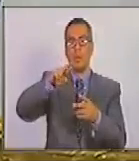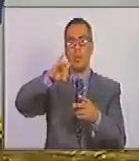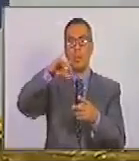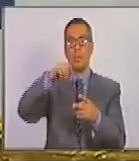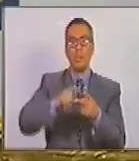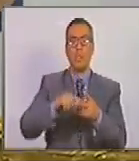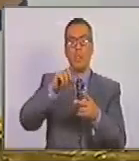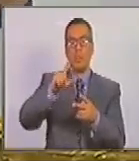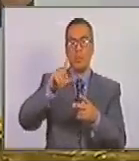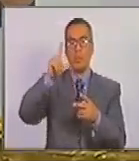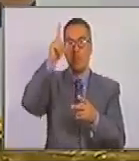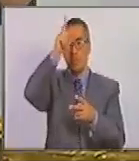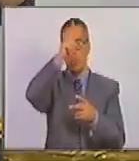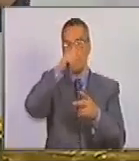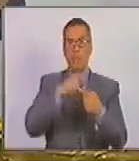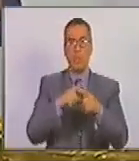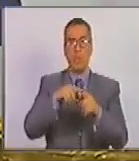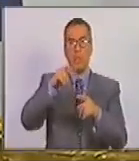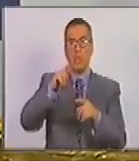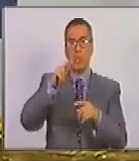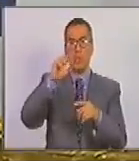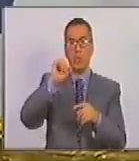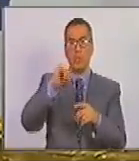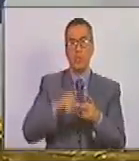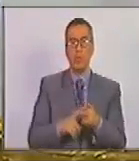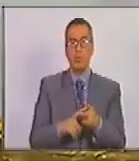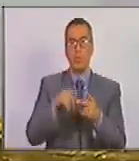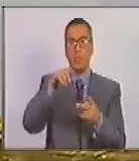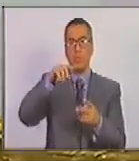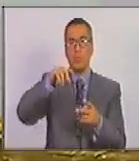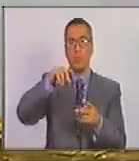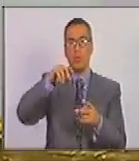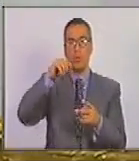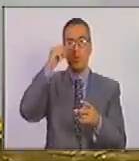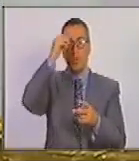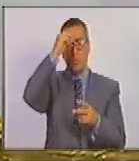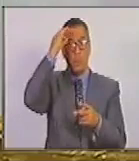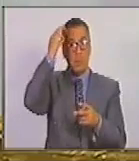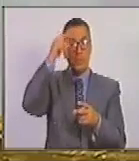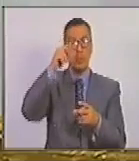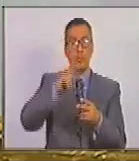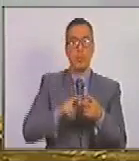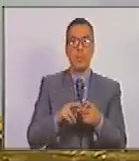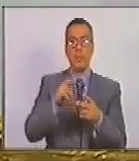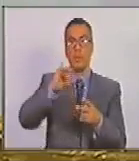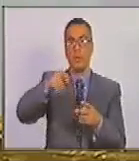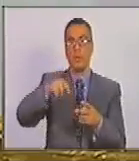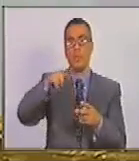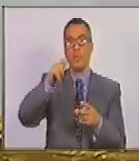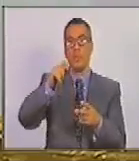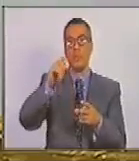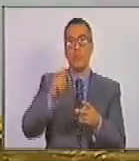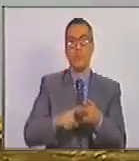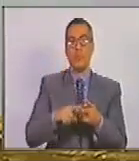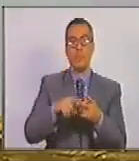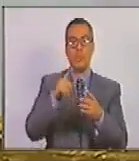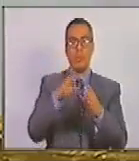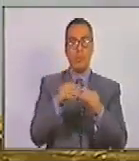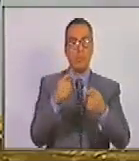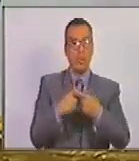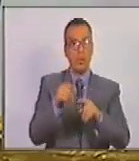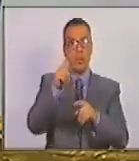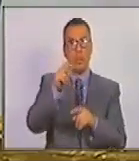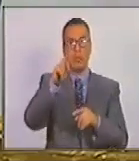Machado Leopoldo López Enrique Capriles Henry Ramos Alup Tomás Guanipa Antonio Ledesma Gustavo